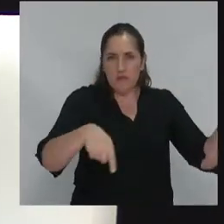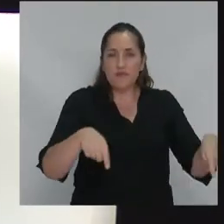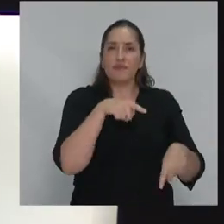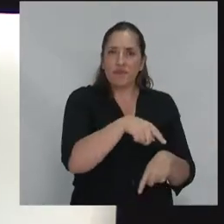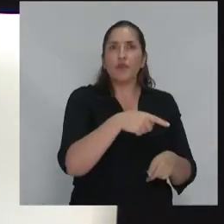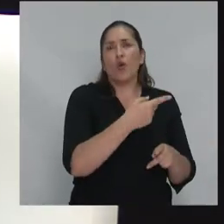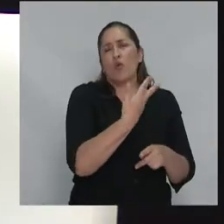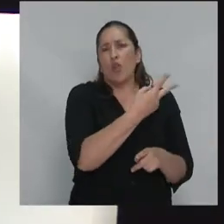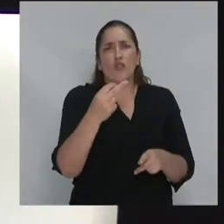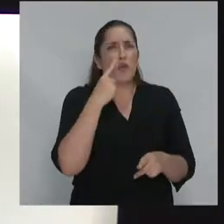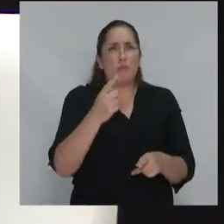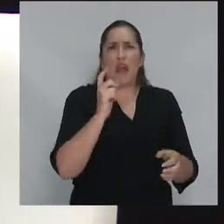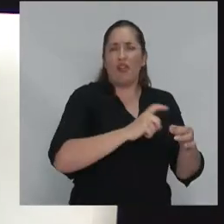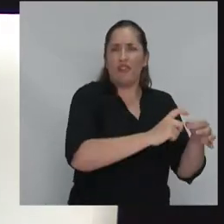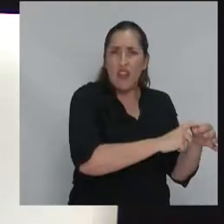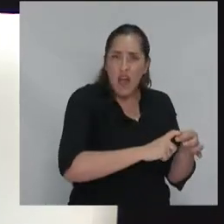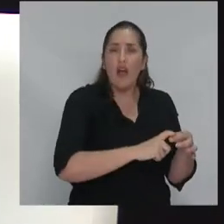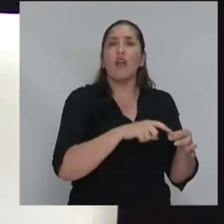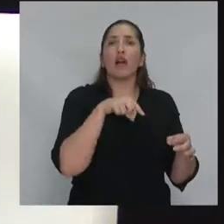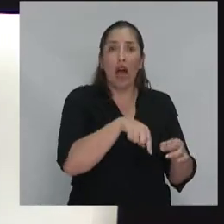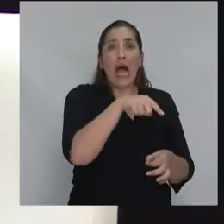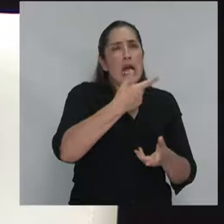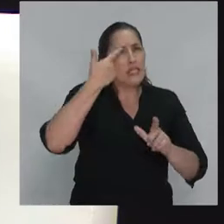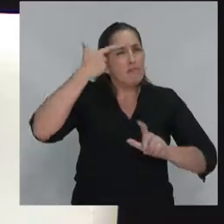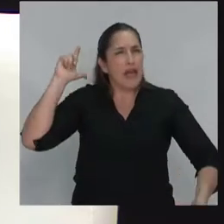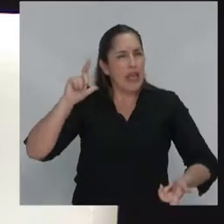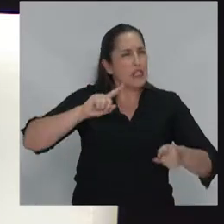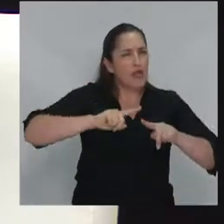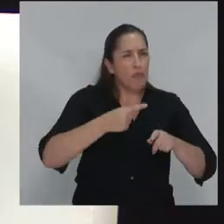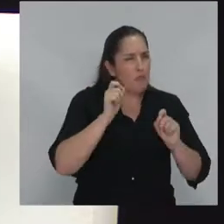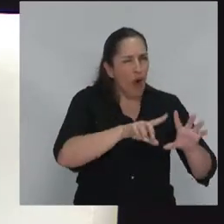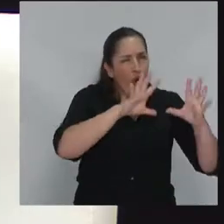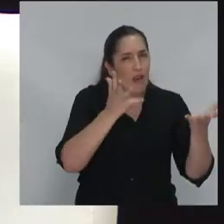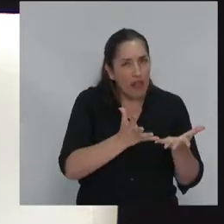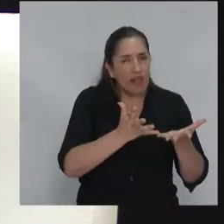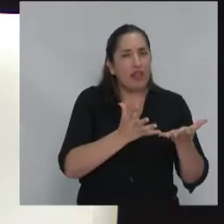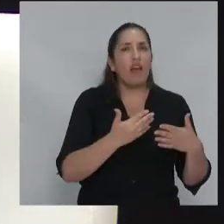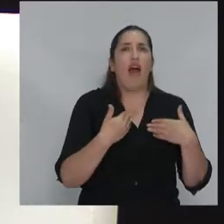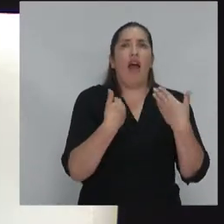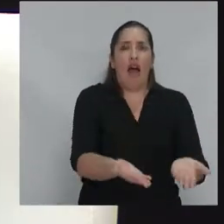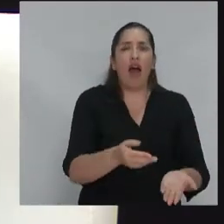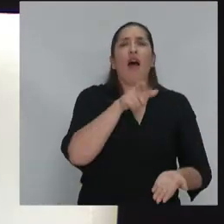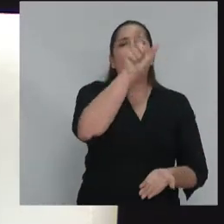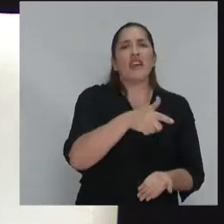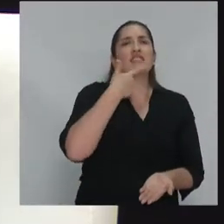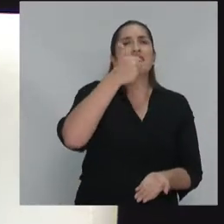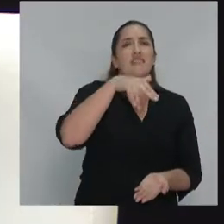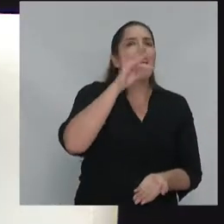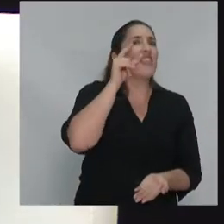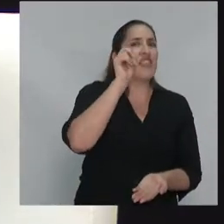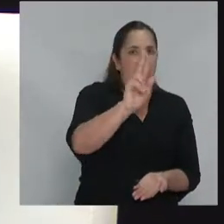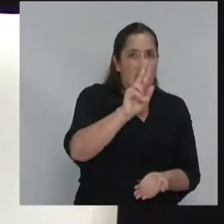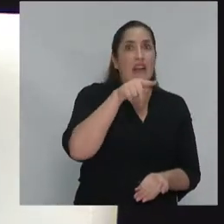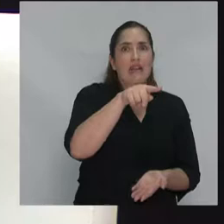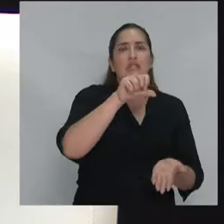y en 2016 decidió poner toda su experiencia política al servicio de la campaña de Bernie Sanders, que hizo historia